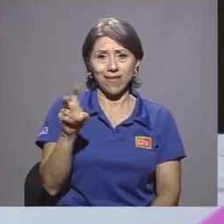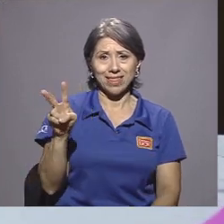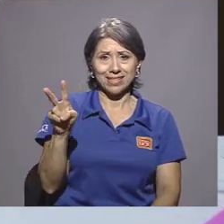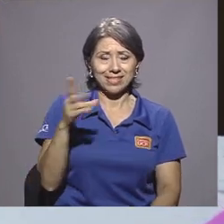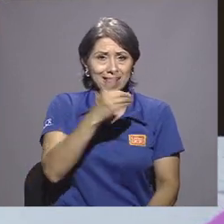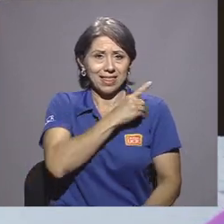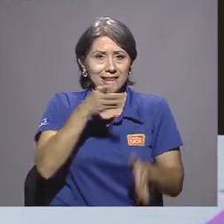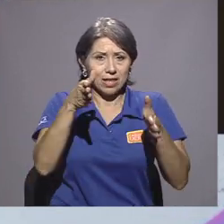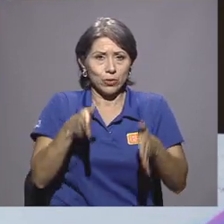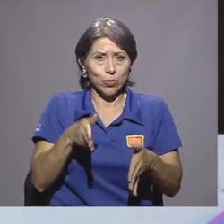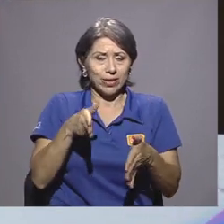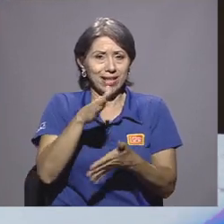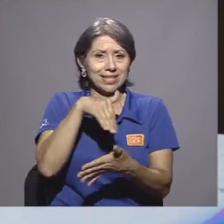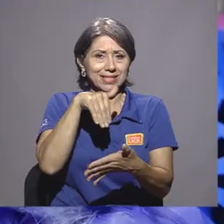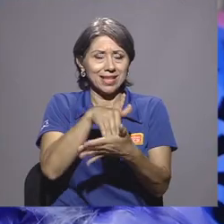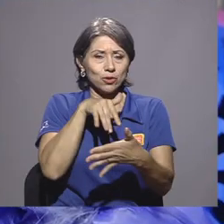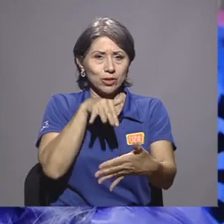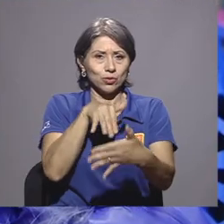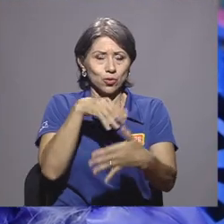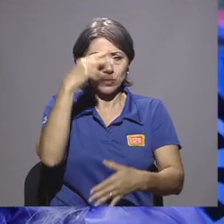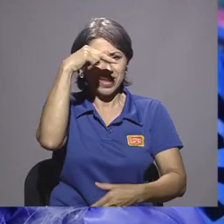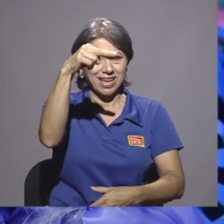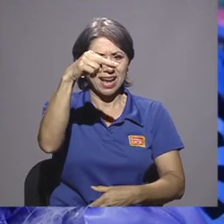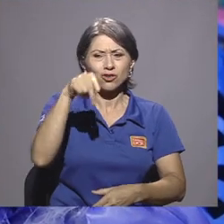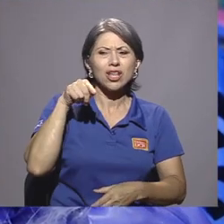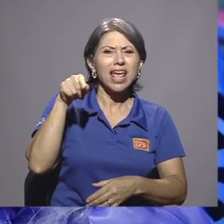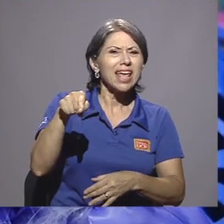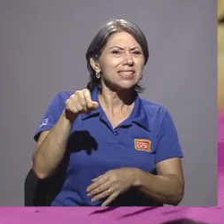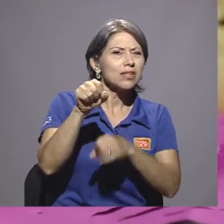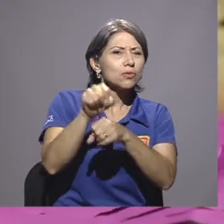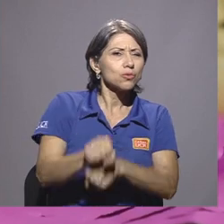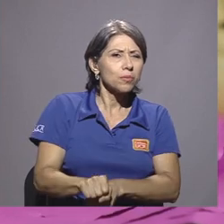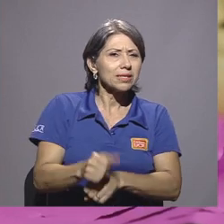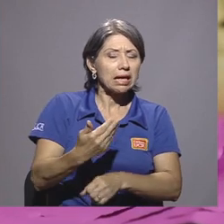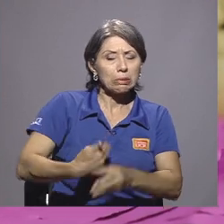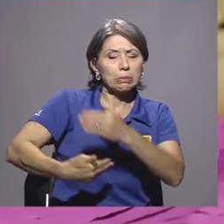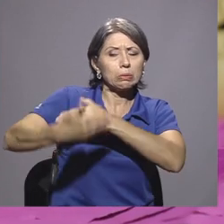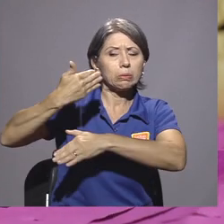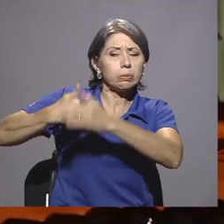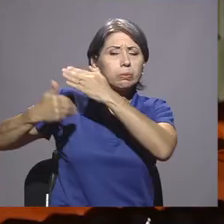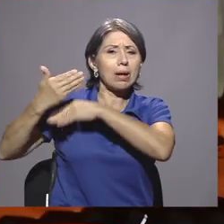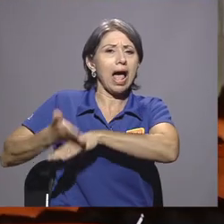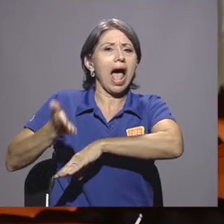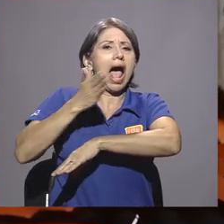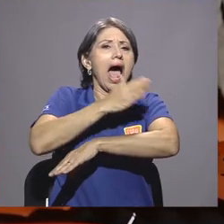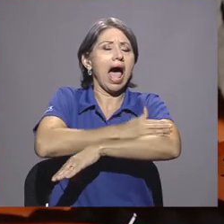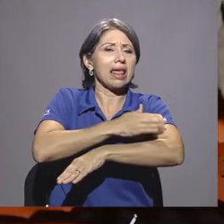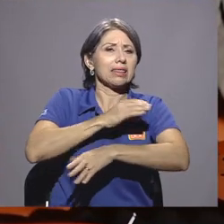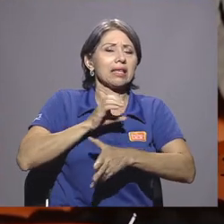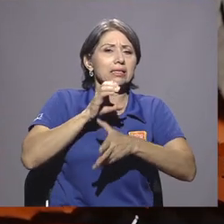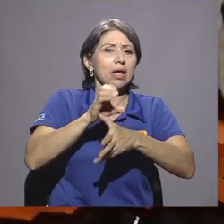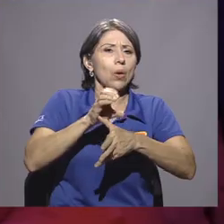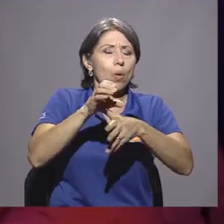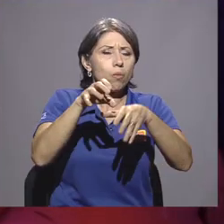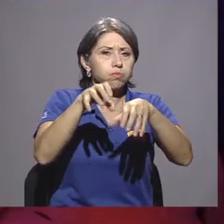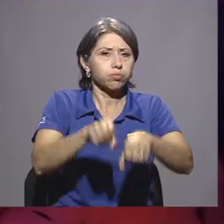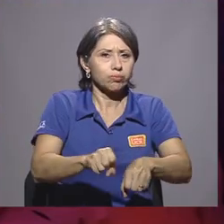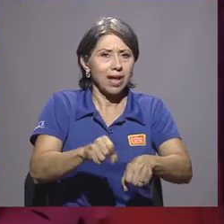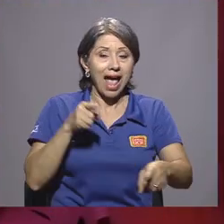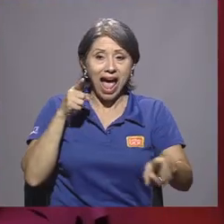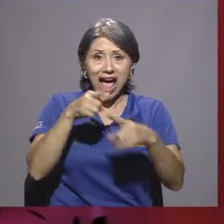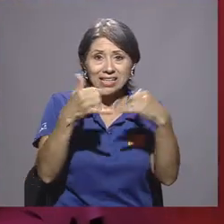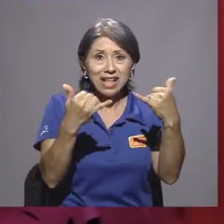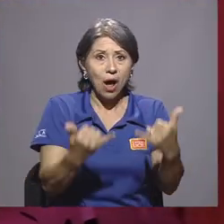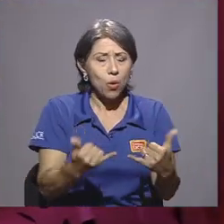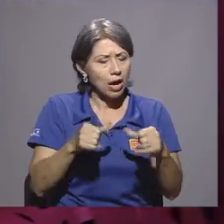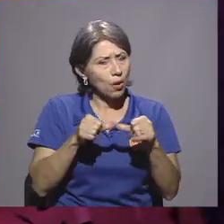Centro de Estudios Mexicanos, tiene sus orígenes en la época prehispánica, y hasta la fecha es conservada y enaltecida